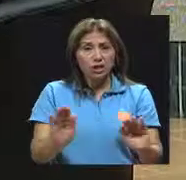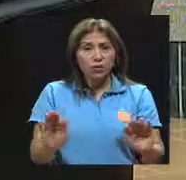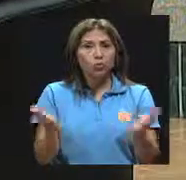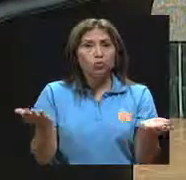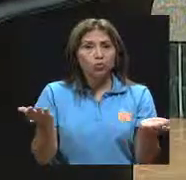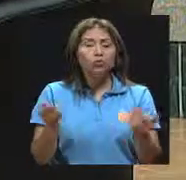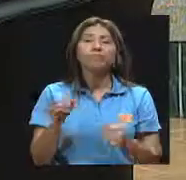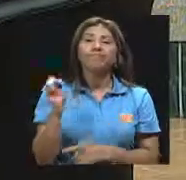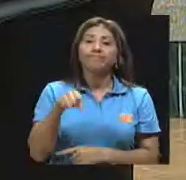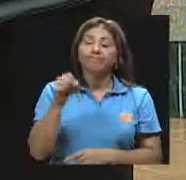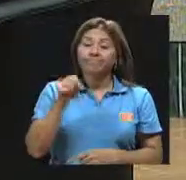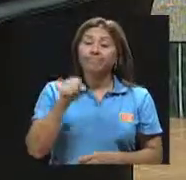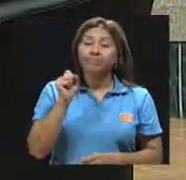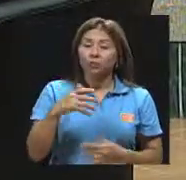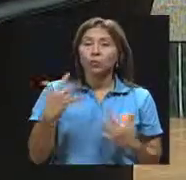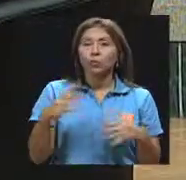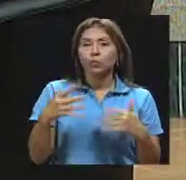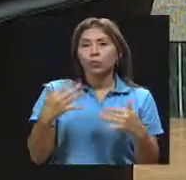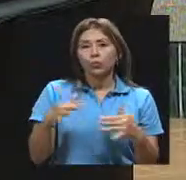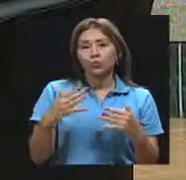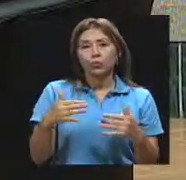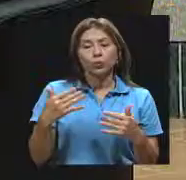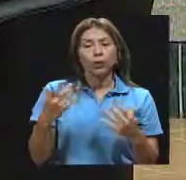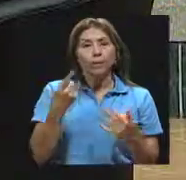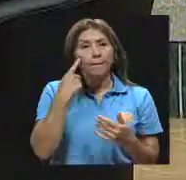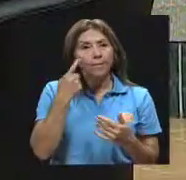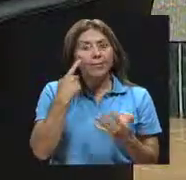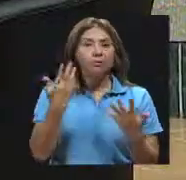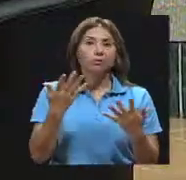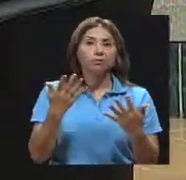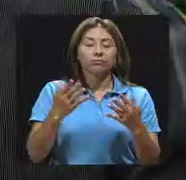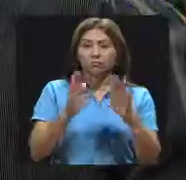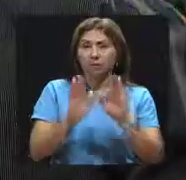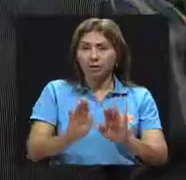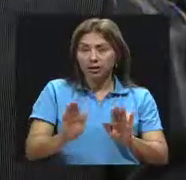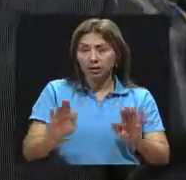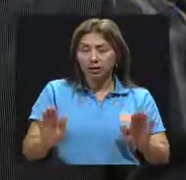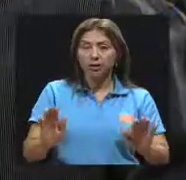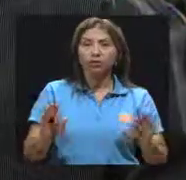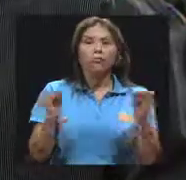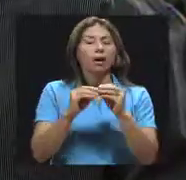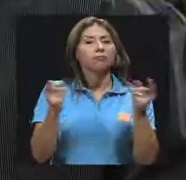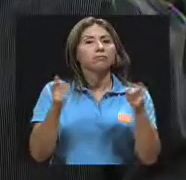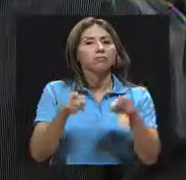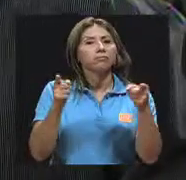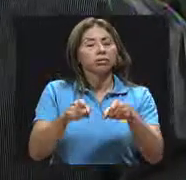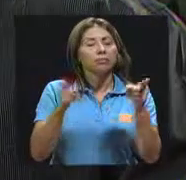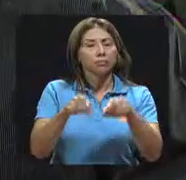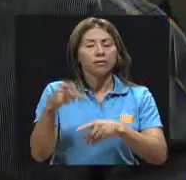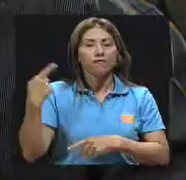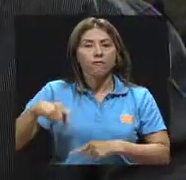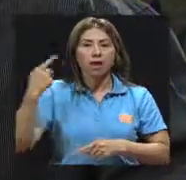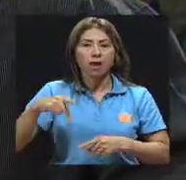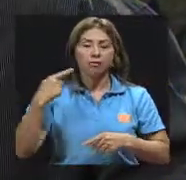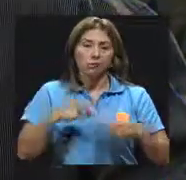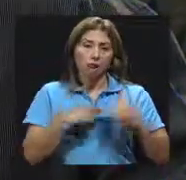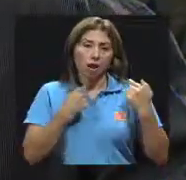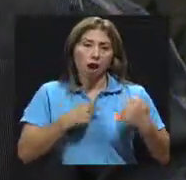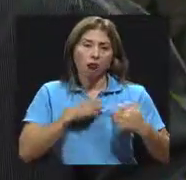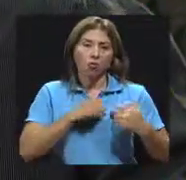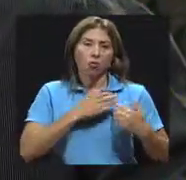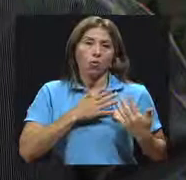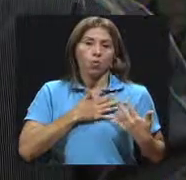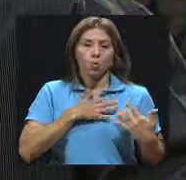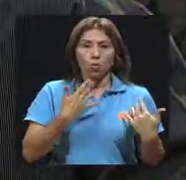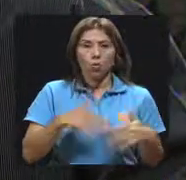Sí, definitivamente cada vez se observa a menores edades mayores factores de riesgo cardiovascular. Esa es una realidad con la